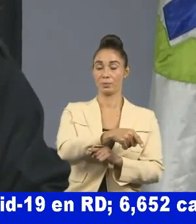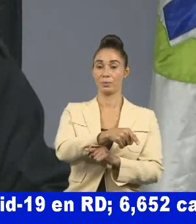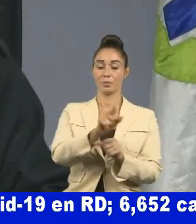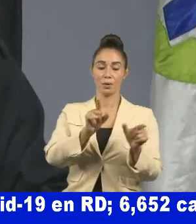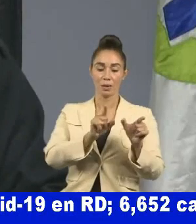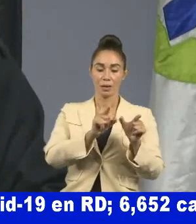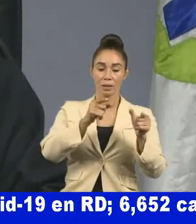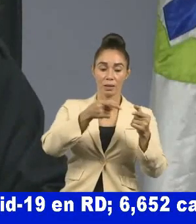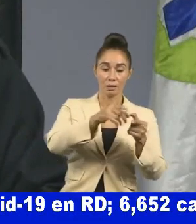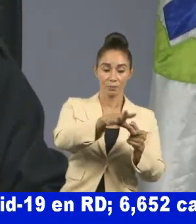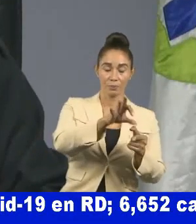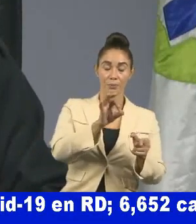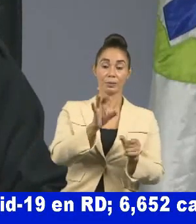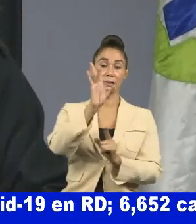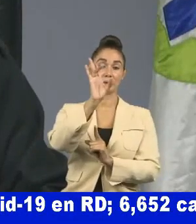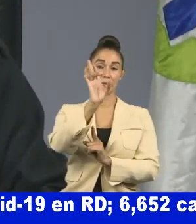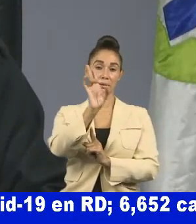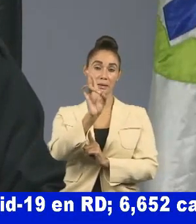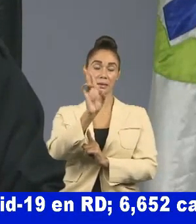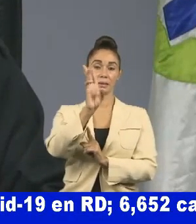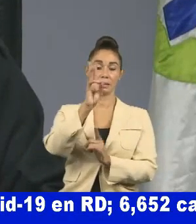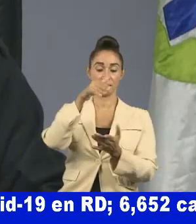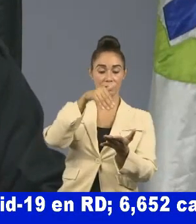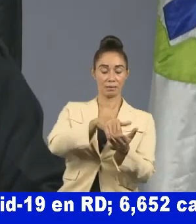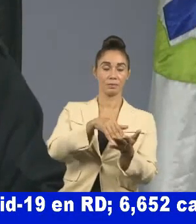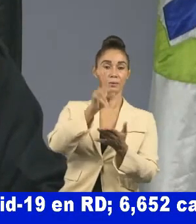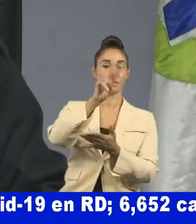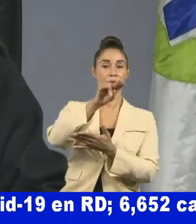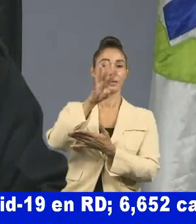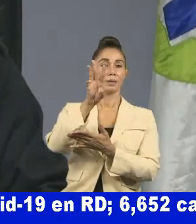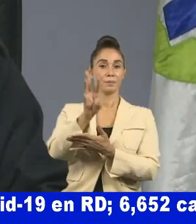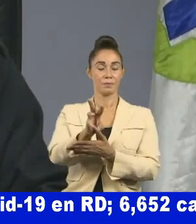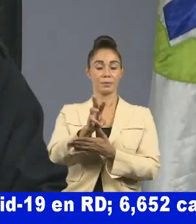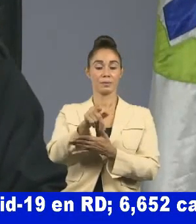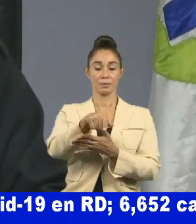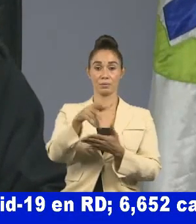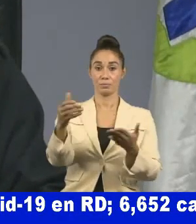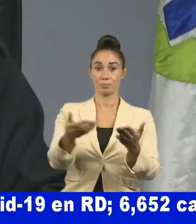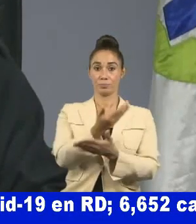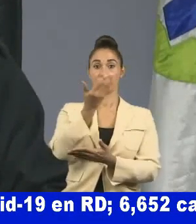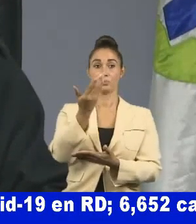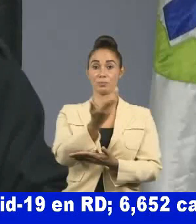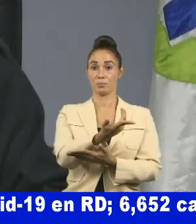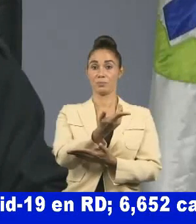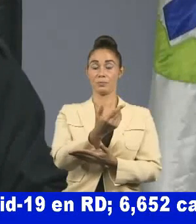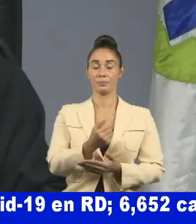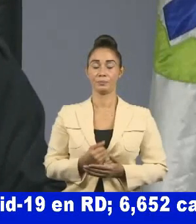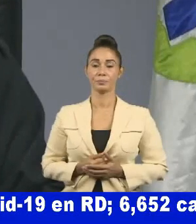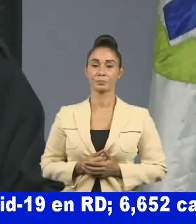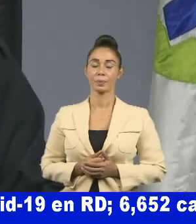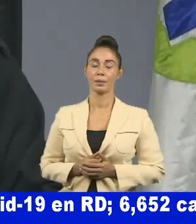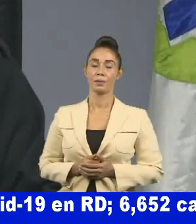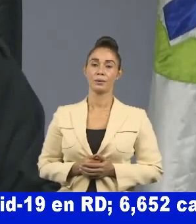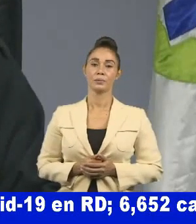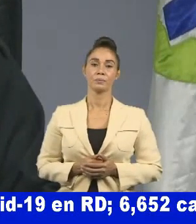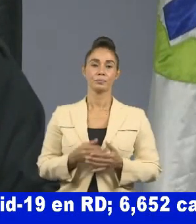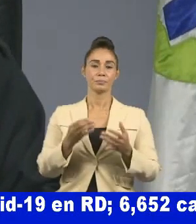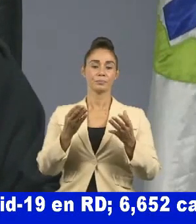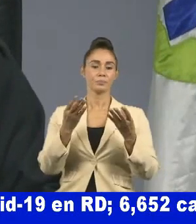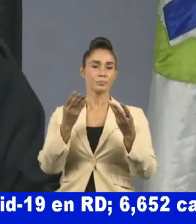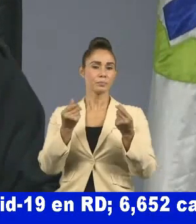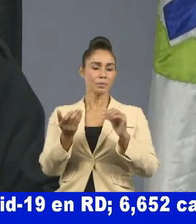76.026 corresponden a casos nuevos. El número de